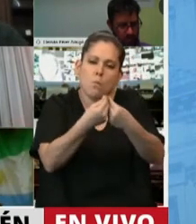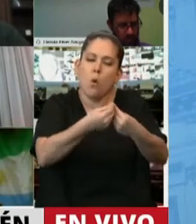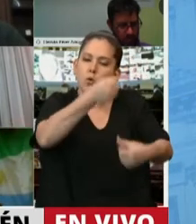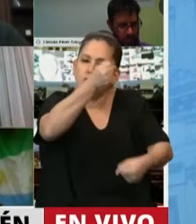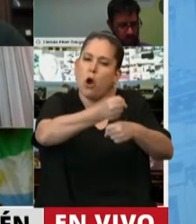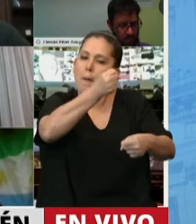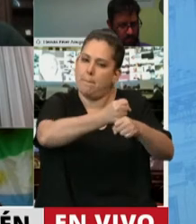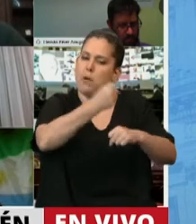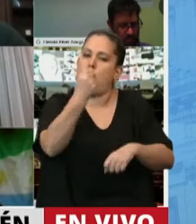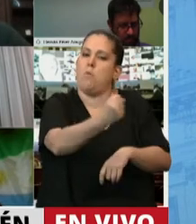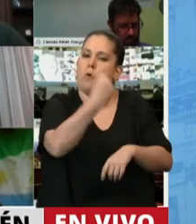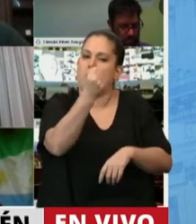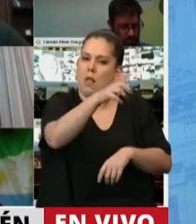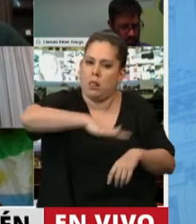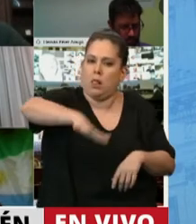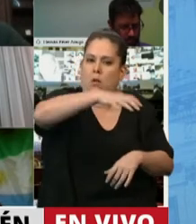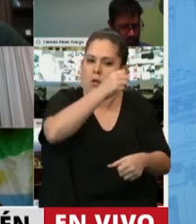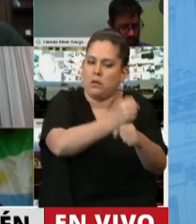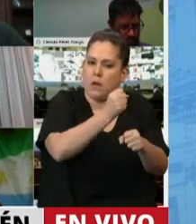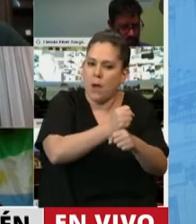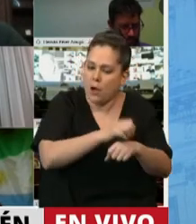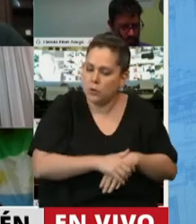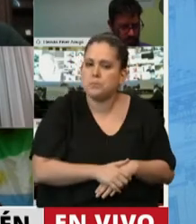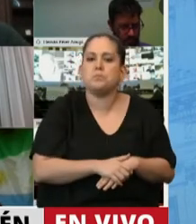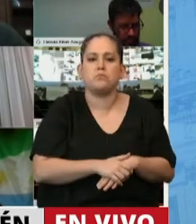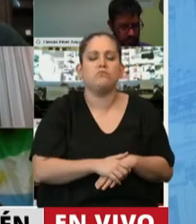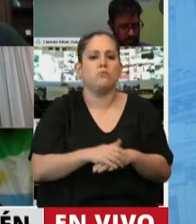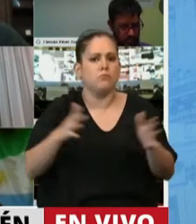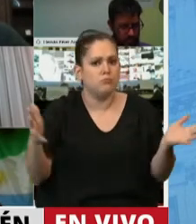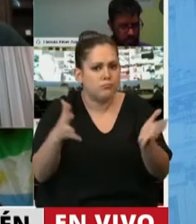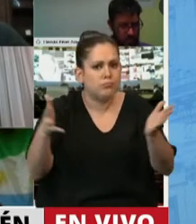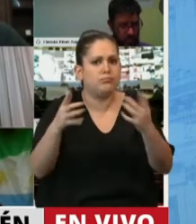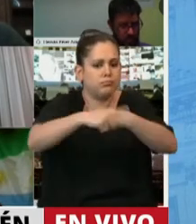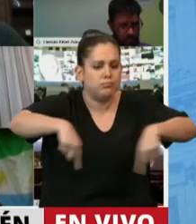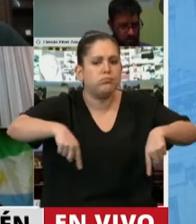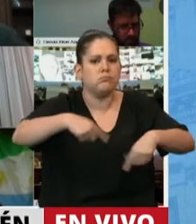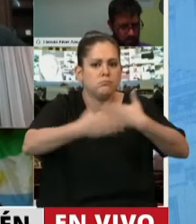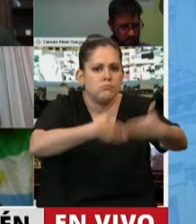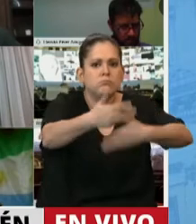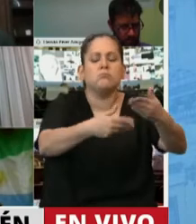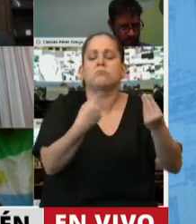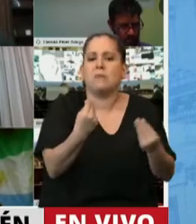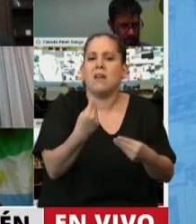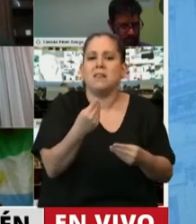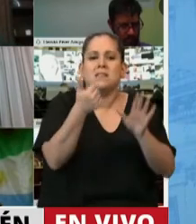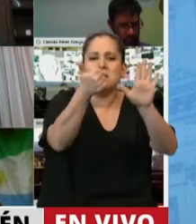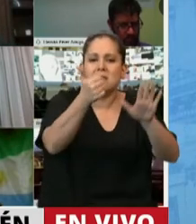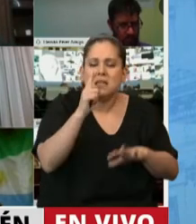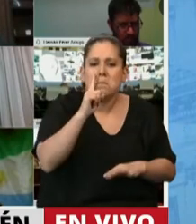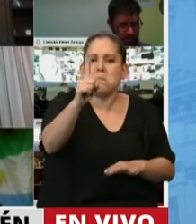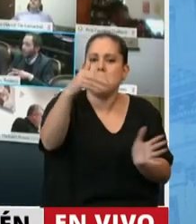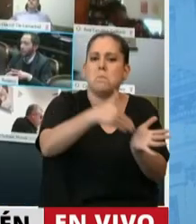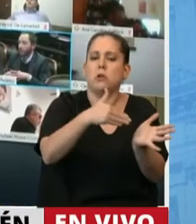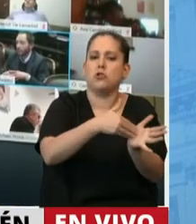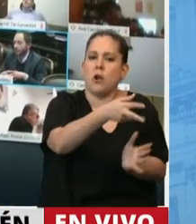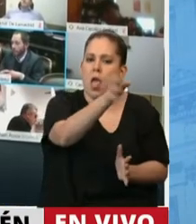alto valor agregado. La economía del conocimiento exporta alrededor de 6.000 millones de dólares anuales, lo